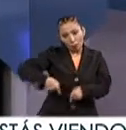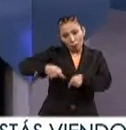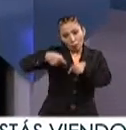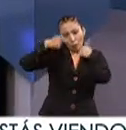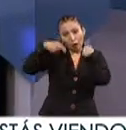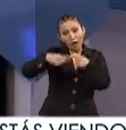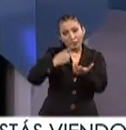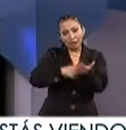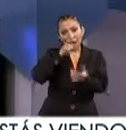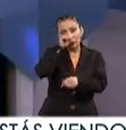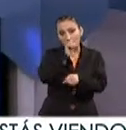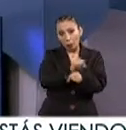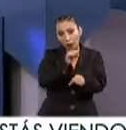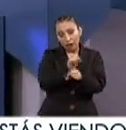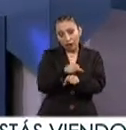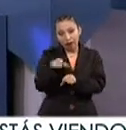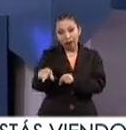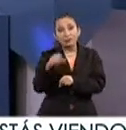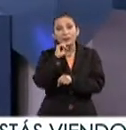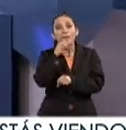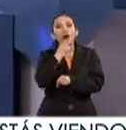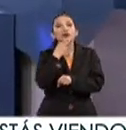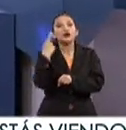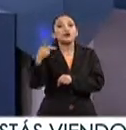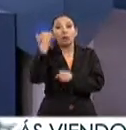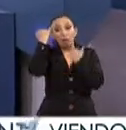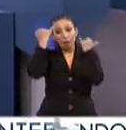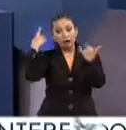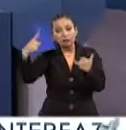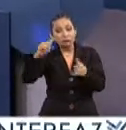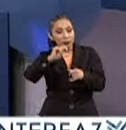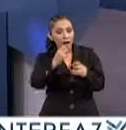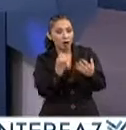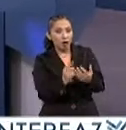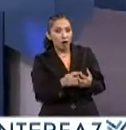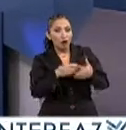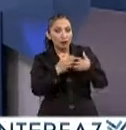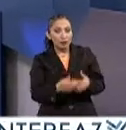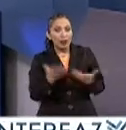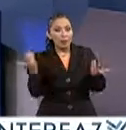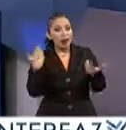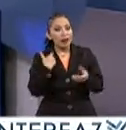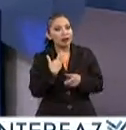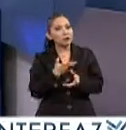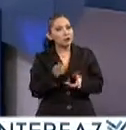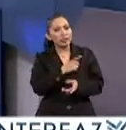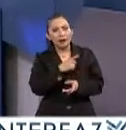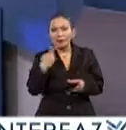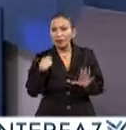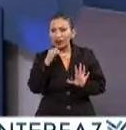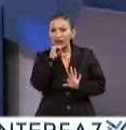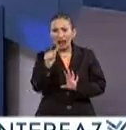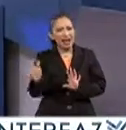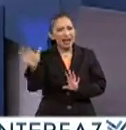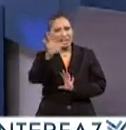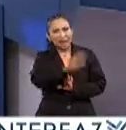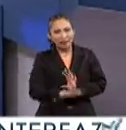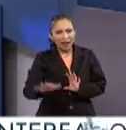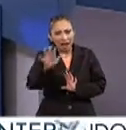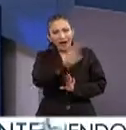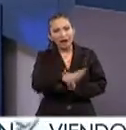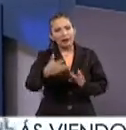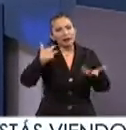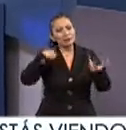temprana en las secundarias, y además se está utilizando su ingenio y la tecnología para resolver. Así es, no podemos escatimar esfuerzos en ninguna parte de la